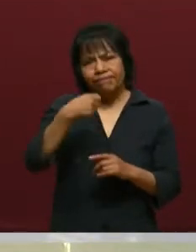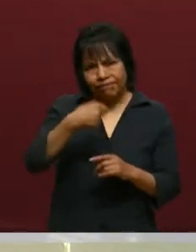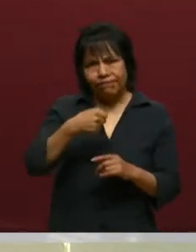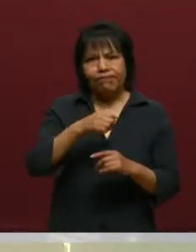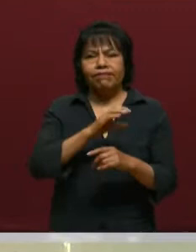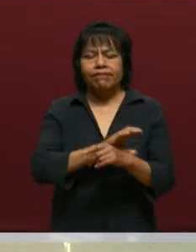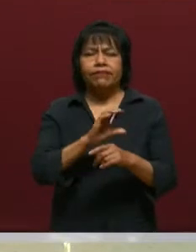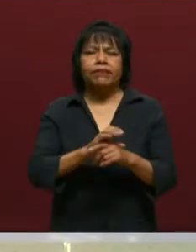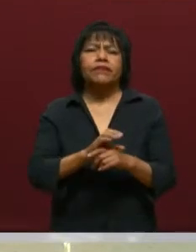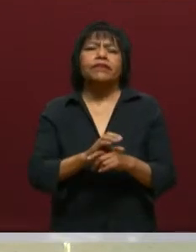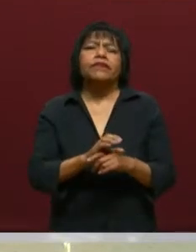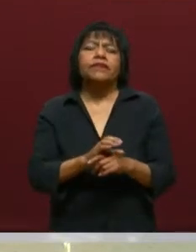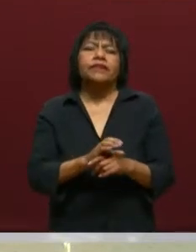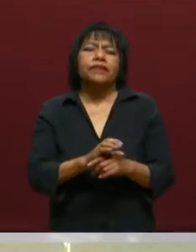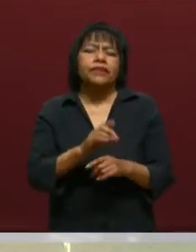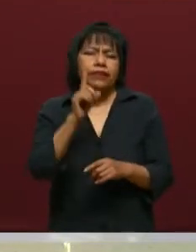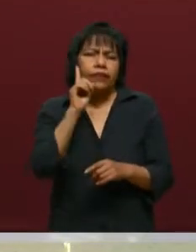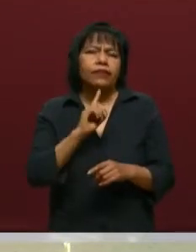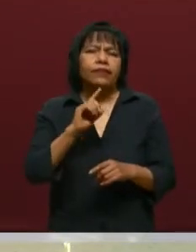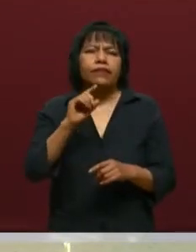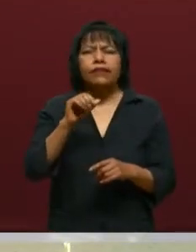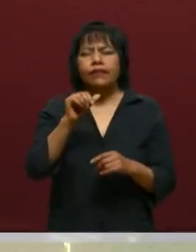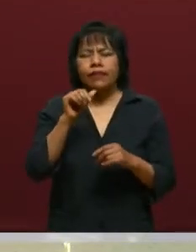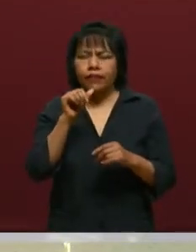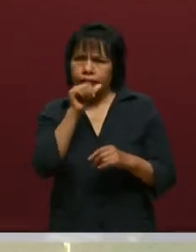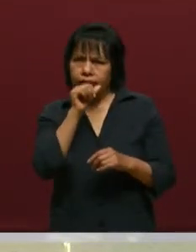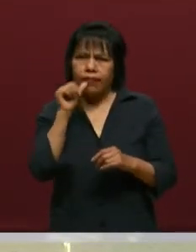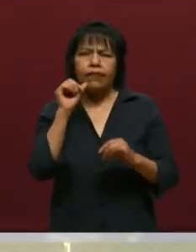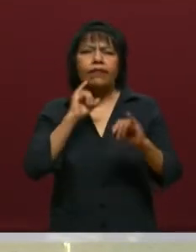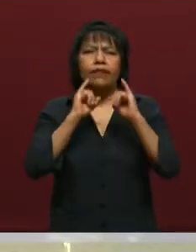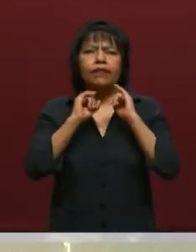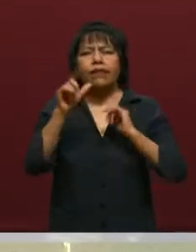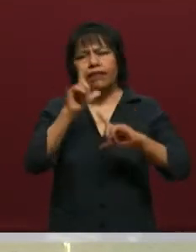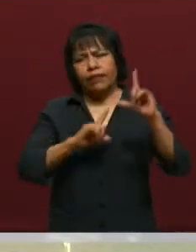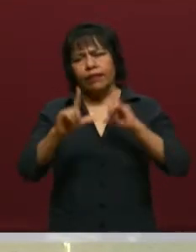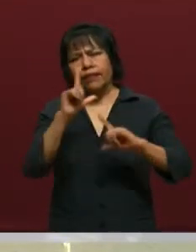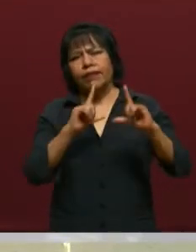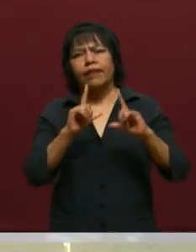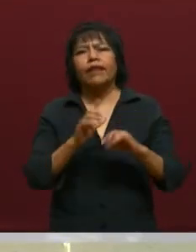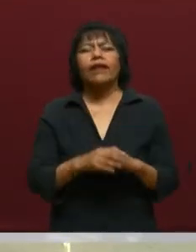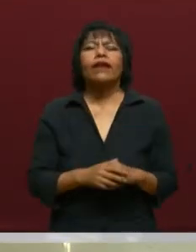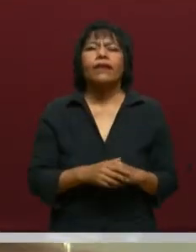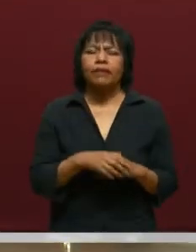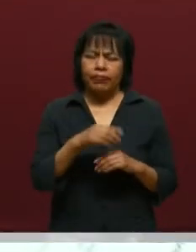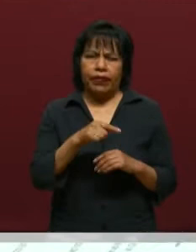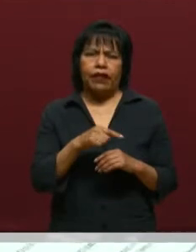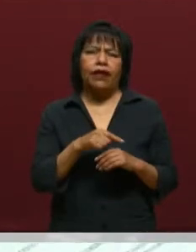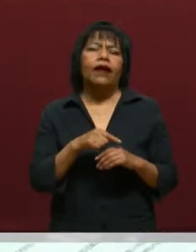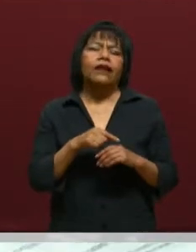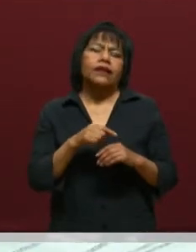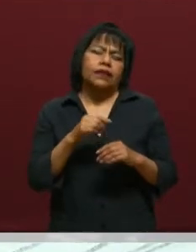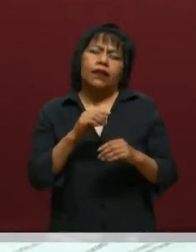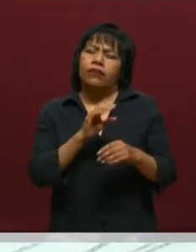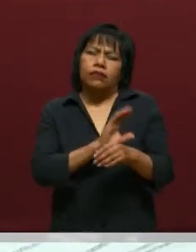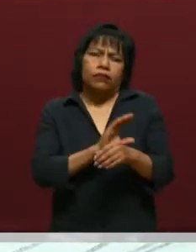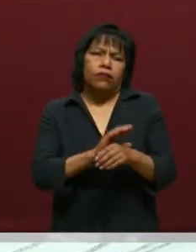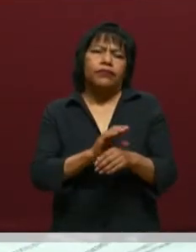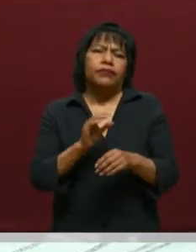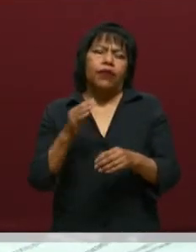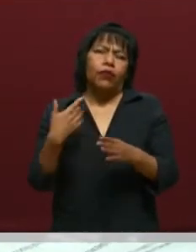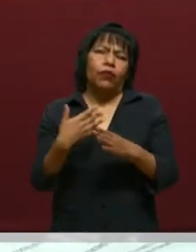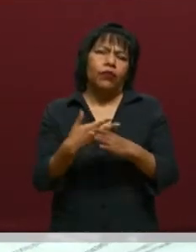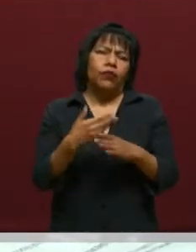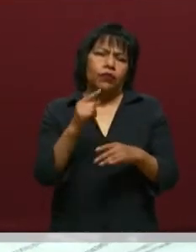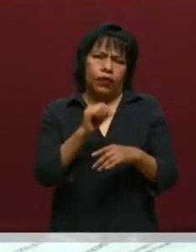compañera Alejandra Varela García, intérprete en lenguas enseñas mexicanas. Ella nos va a estar acompañando todo este